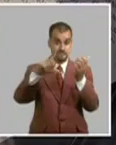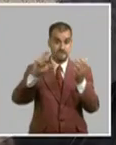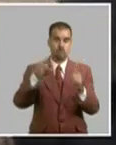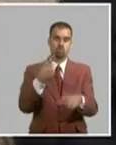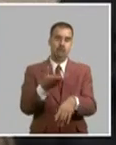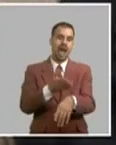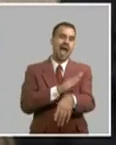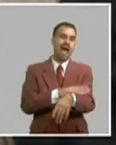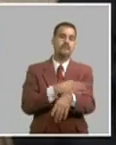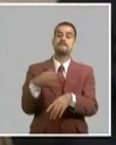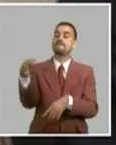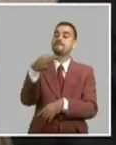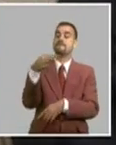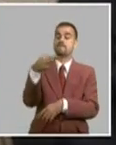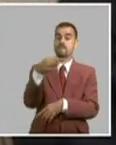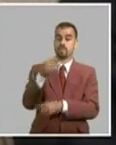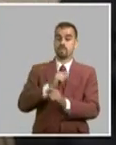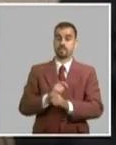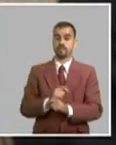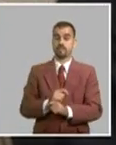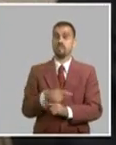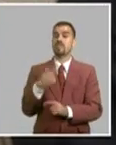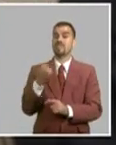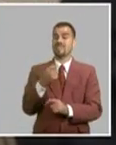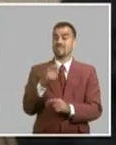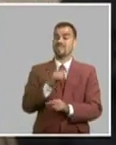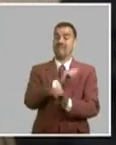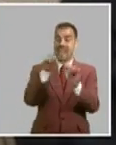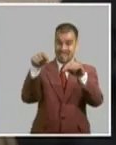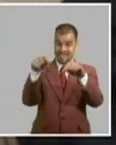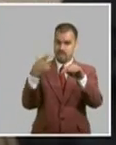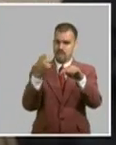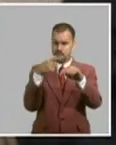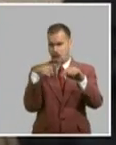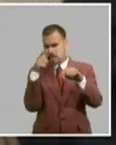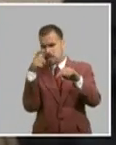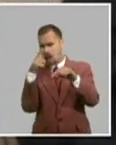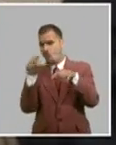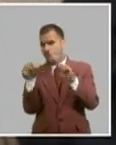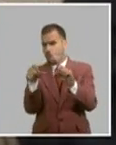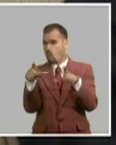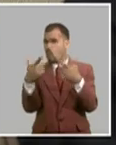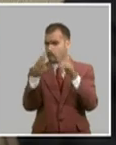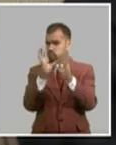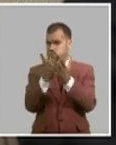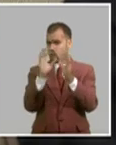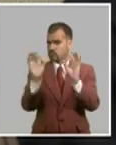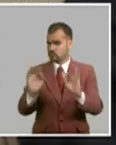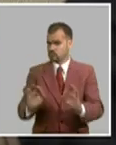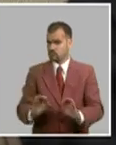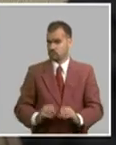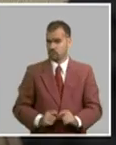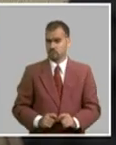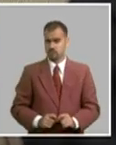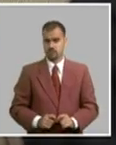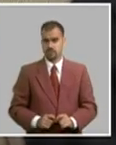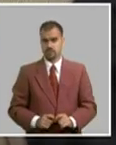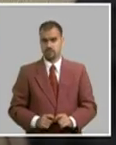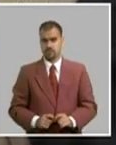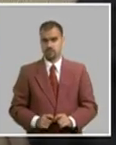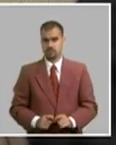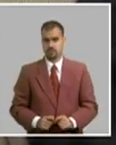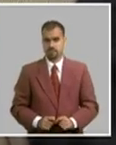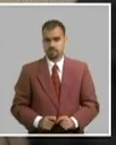al municipio, nosotros estemos velando porque se cumplan también estas cosas. Y evidentemente en muchas